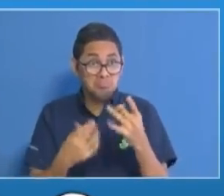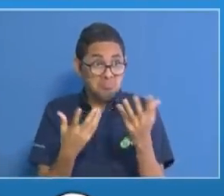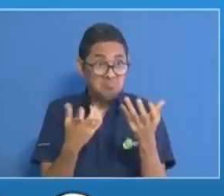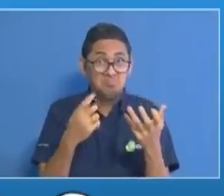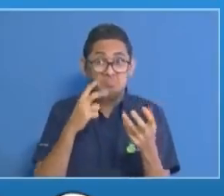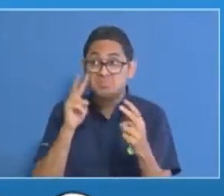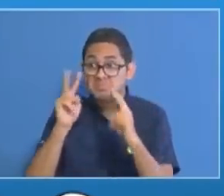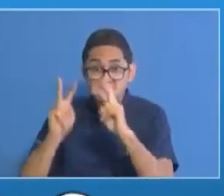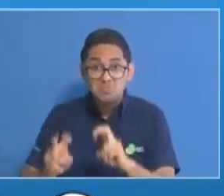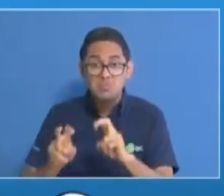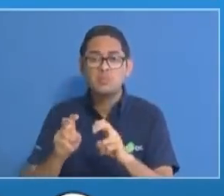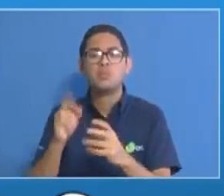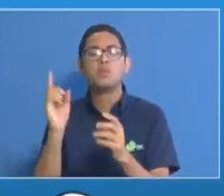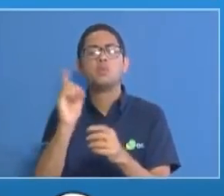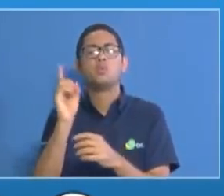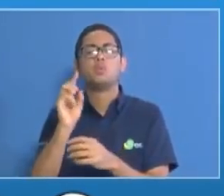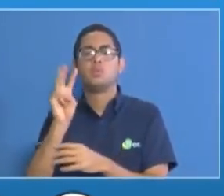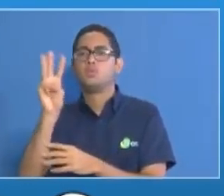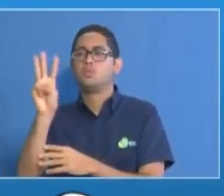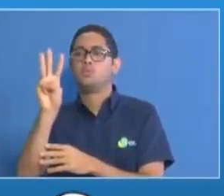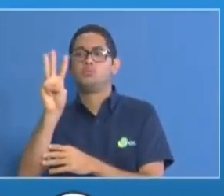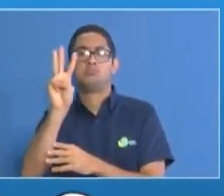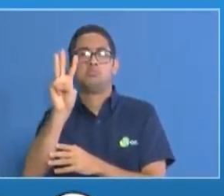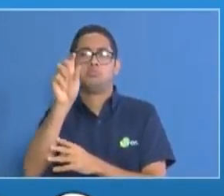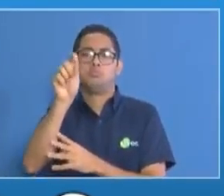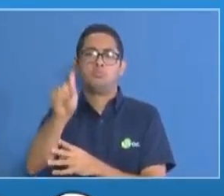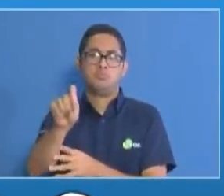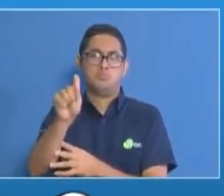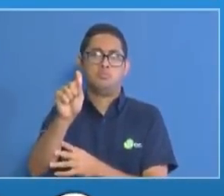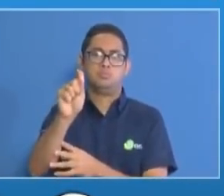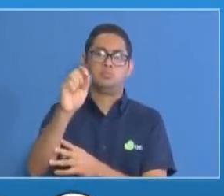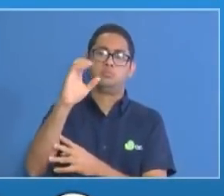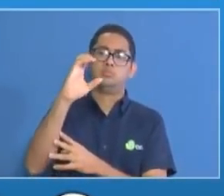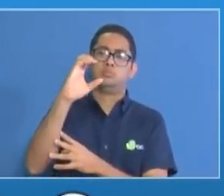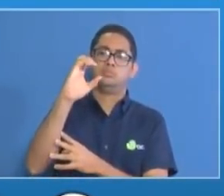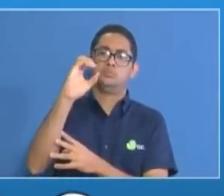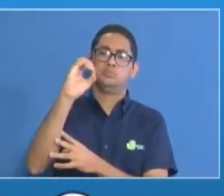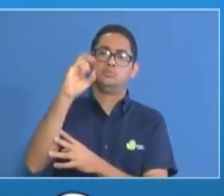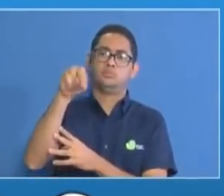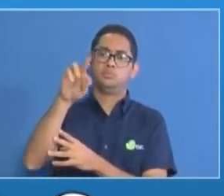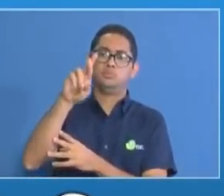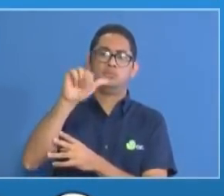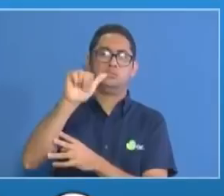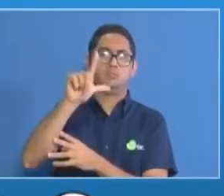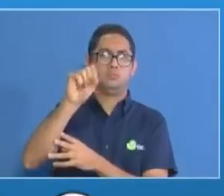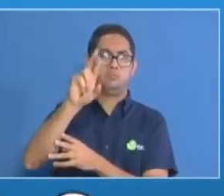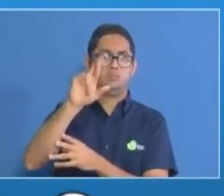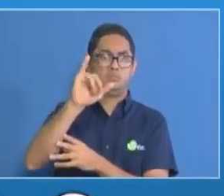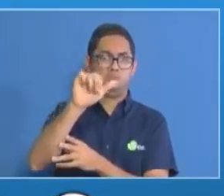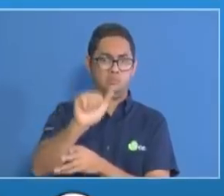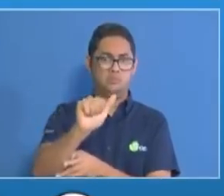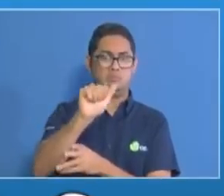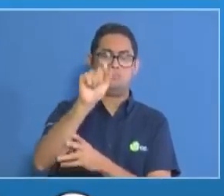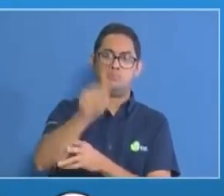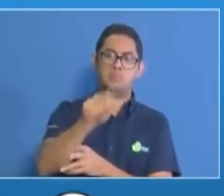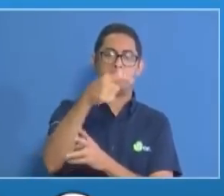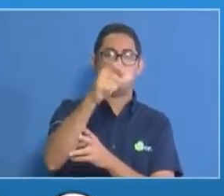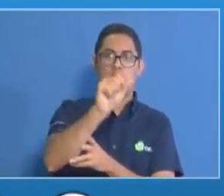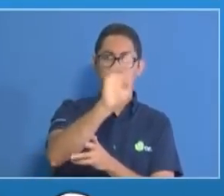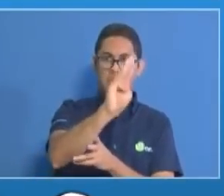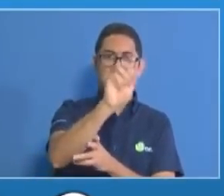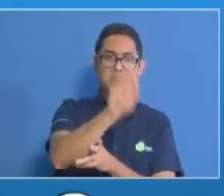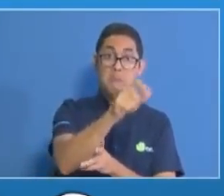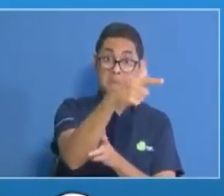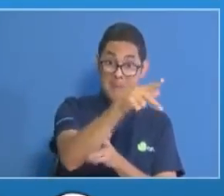página de la Contraloría General de la República www.contraloría.gov.pa y ahí